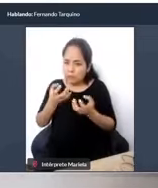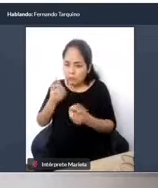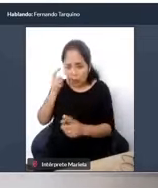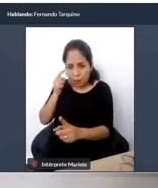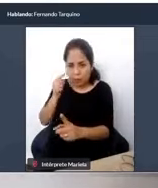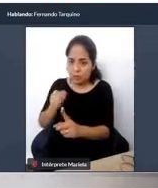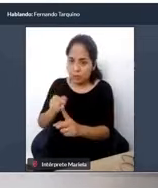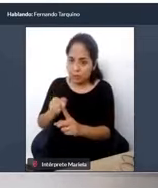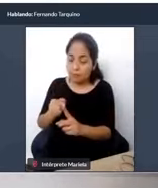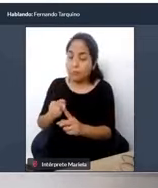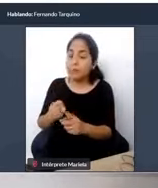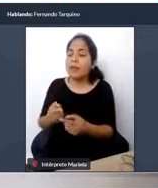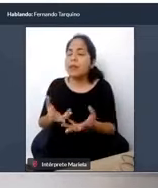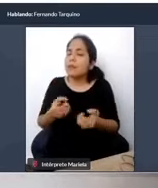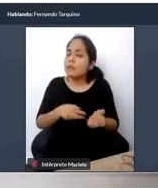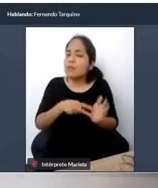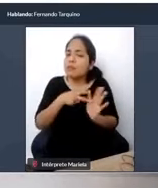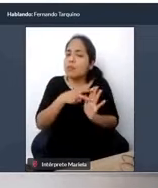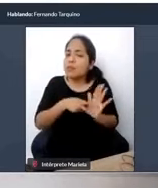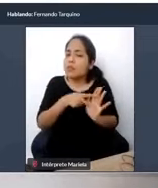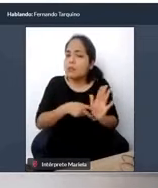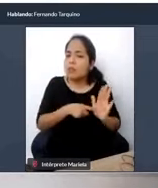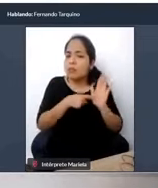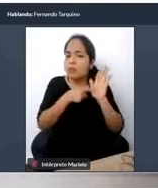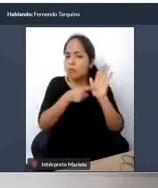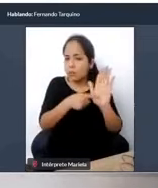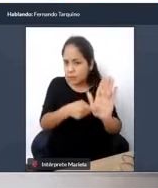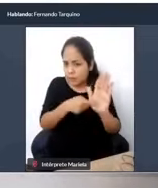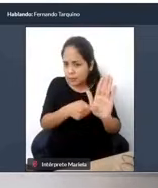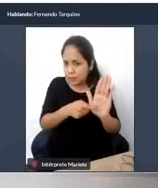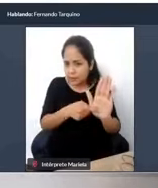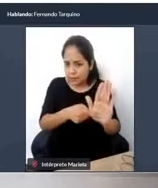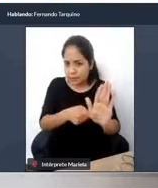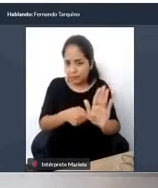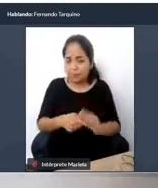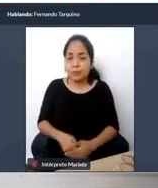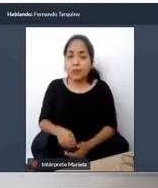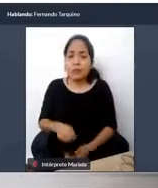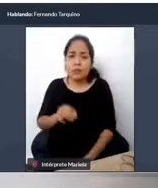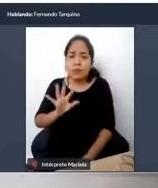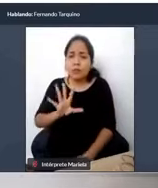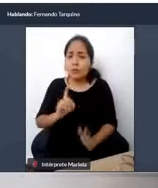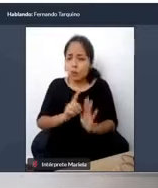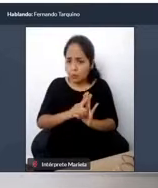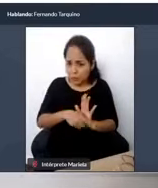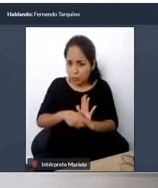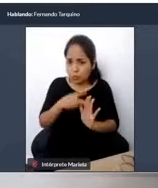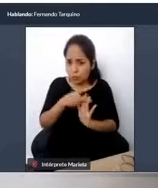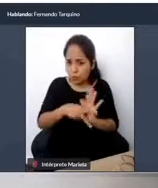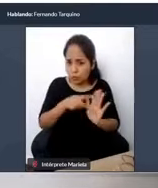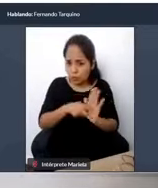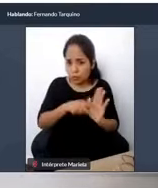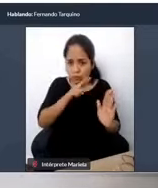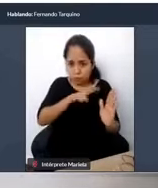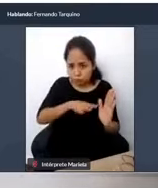explica con mucho más detalles de solamente cinco minutos y que habla por sí solo